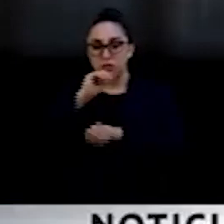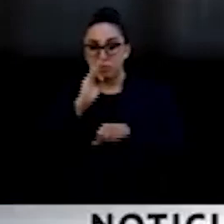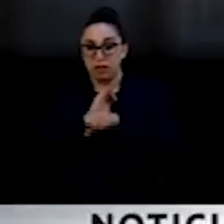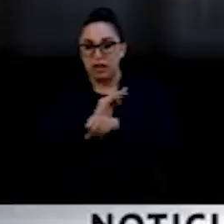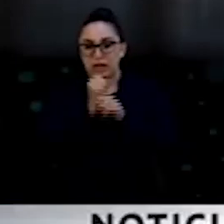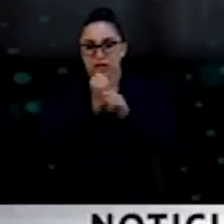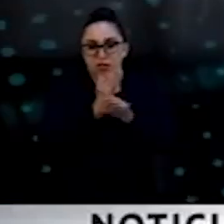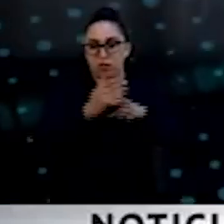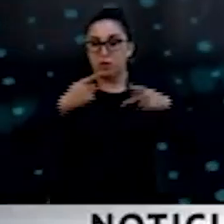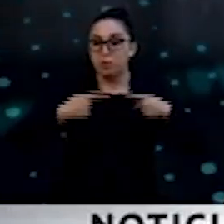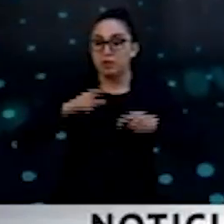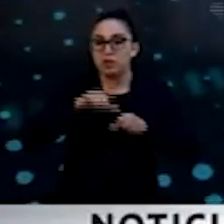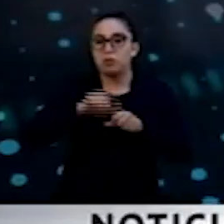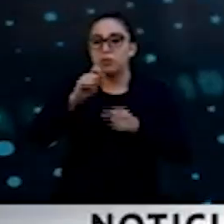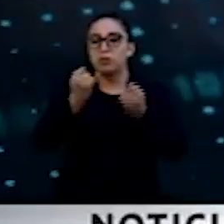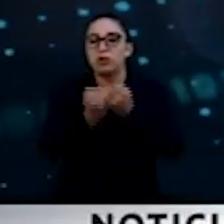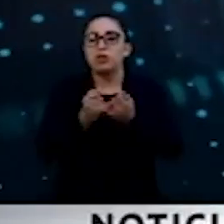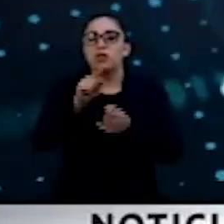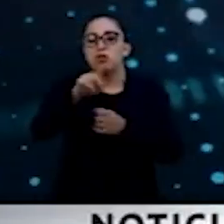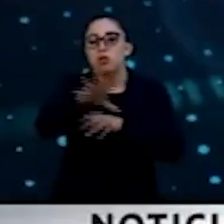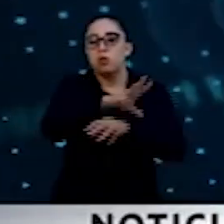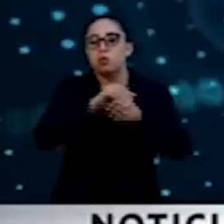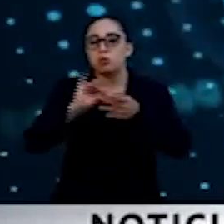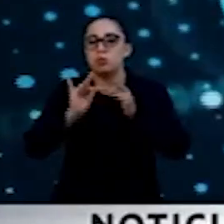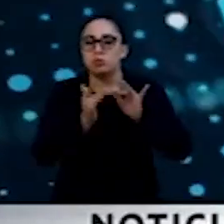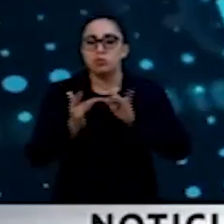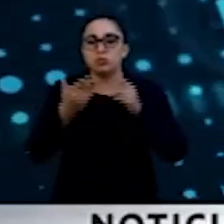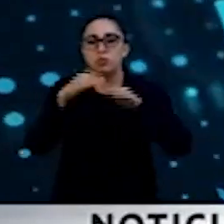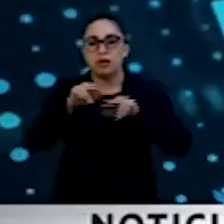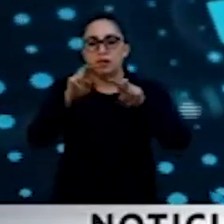personales y cómo se relaciona con la ciberseguridad.